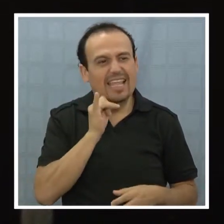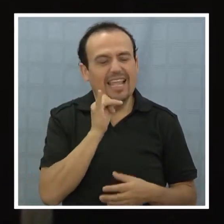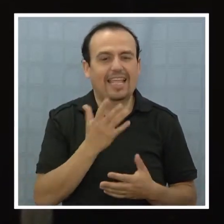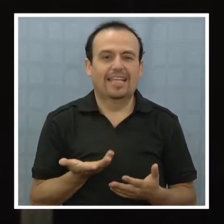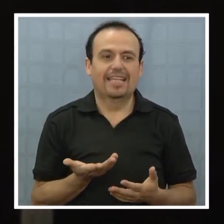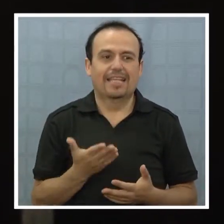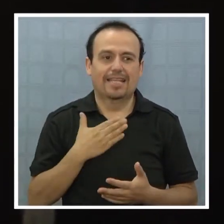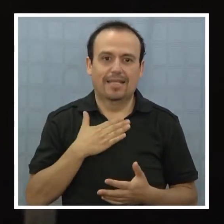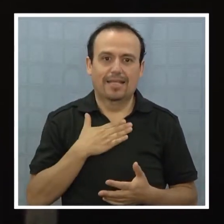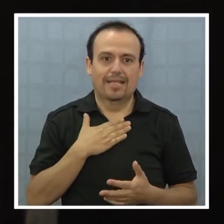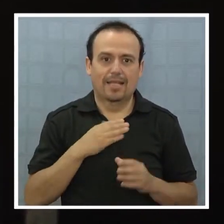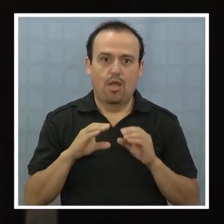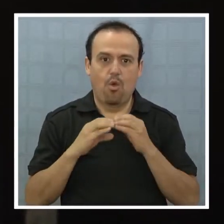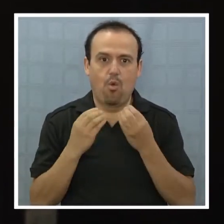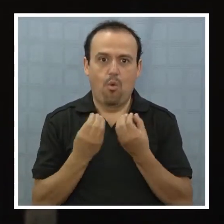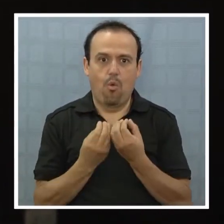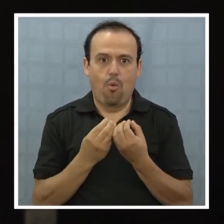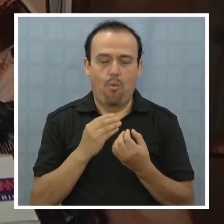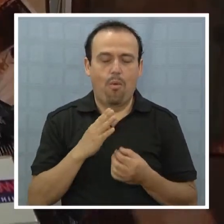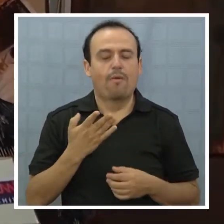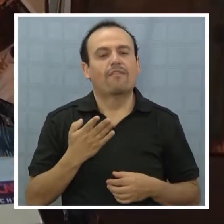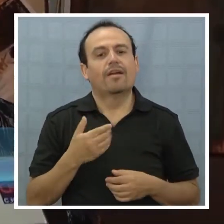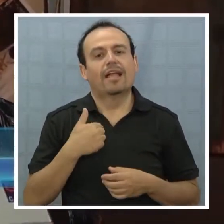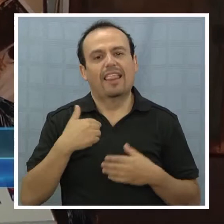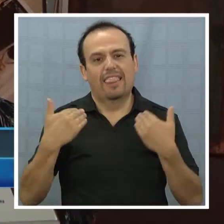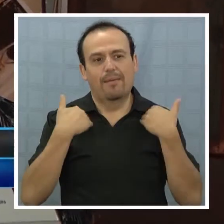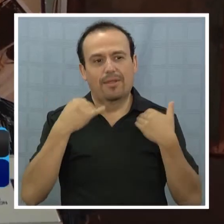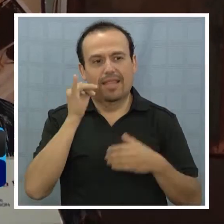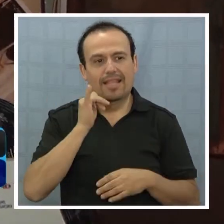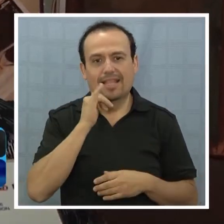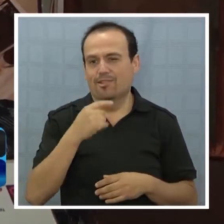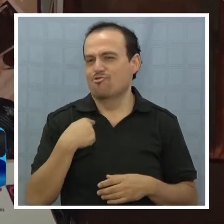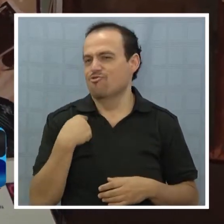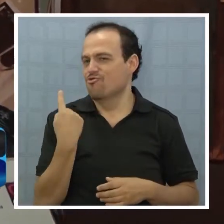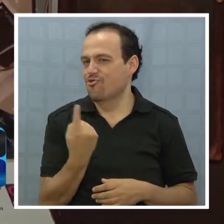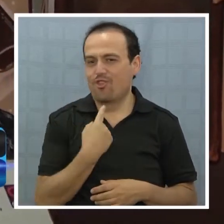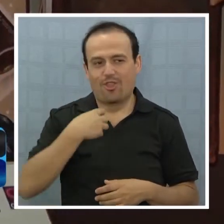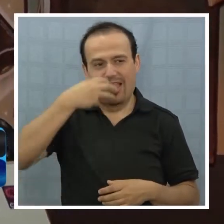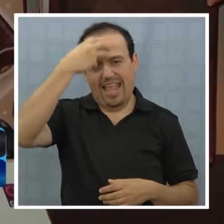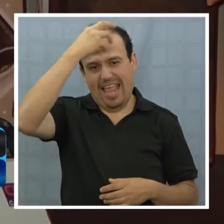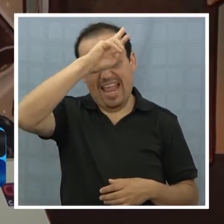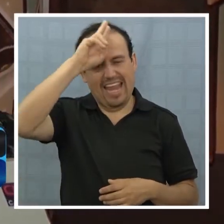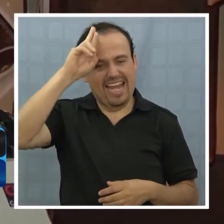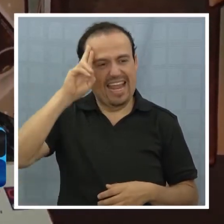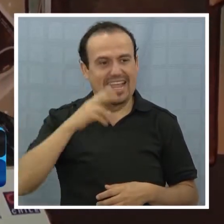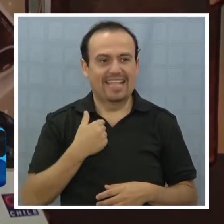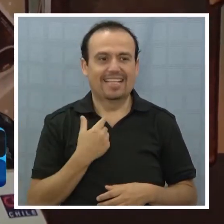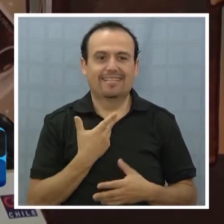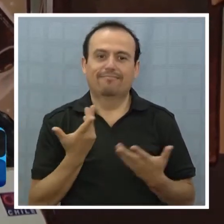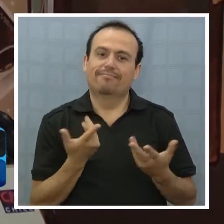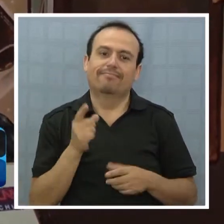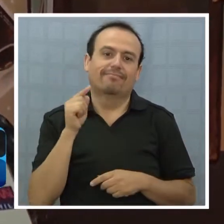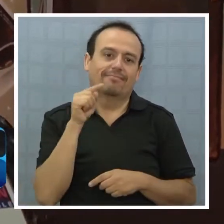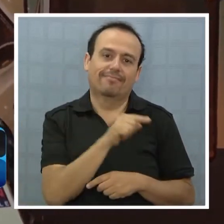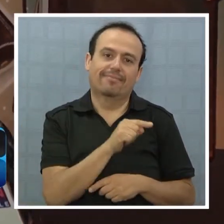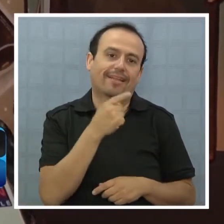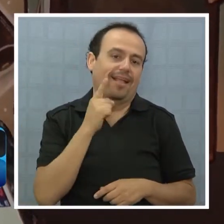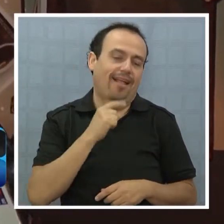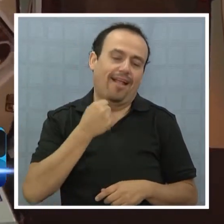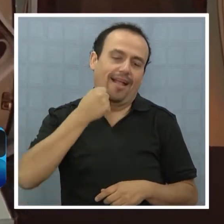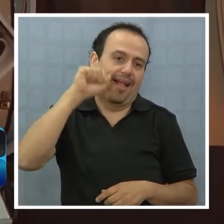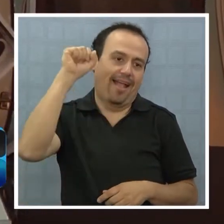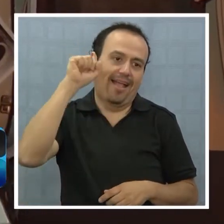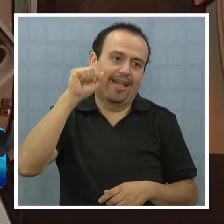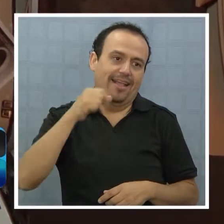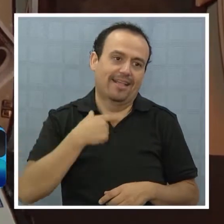y para mi Club Deportes Iquique. Todas éramos reina, y era indudable quién era la que tenía que